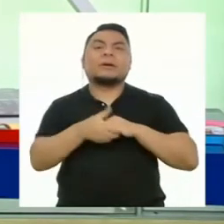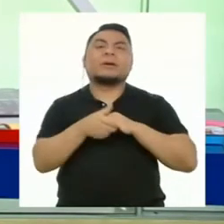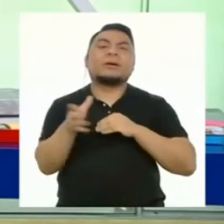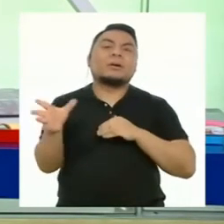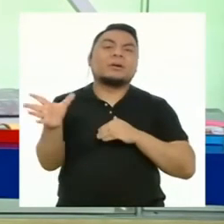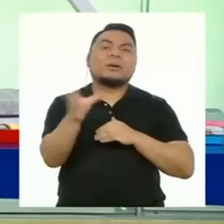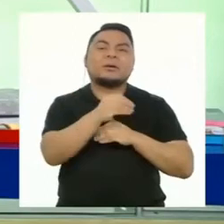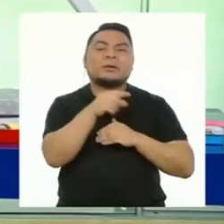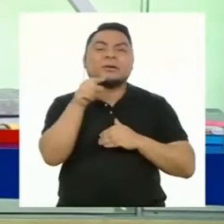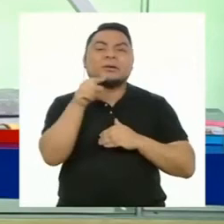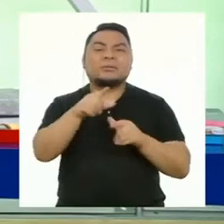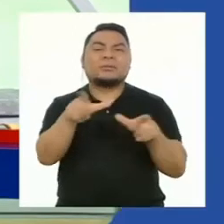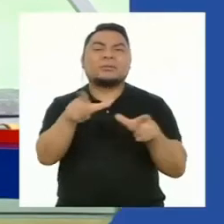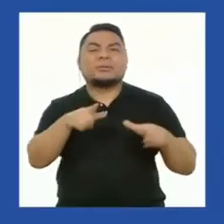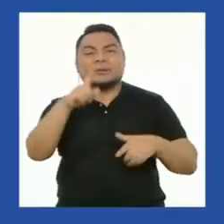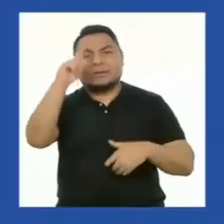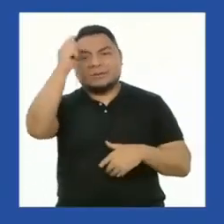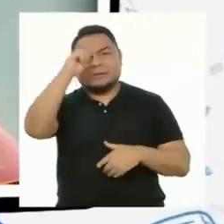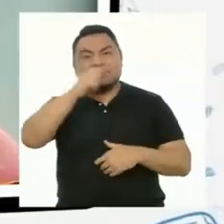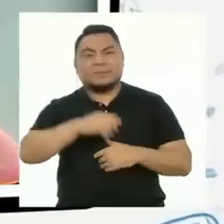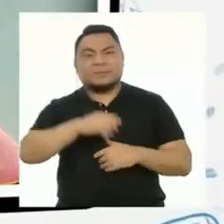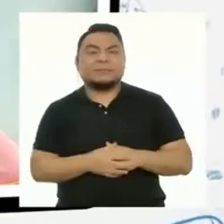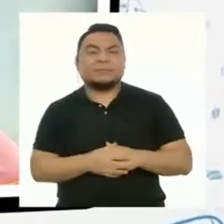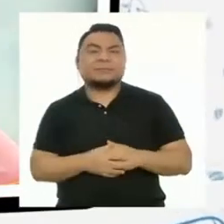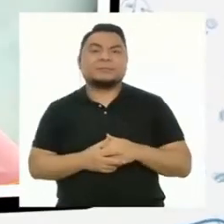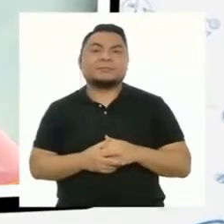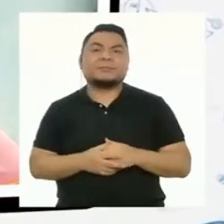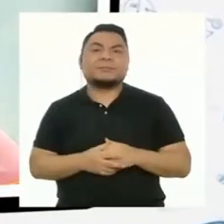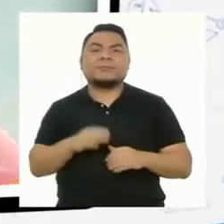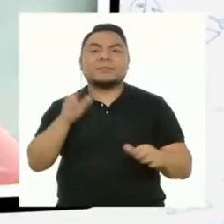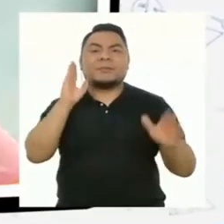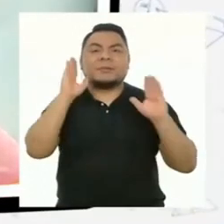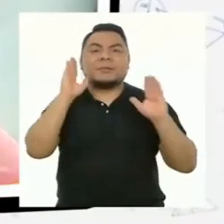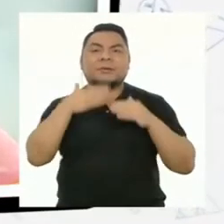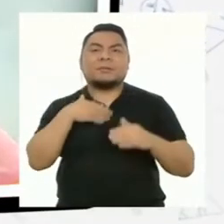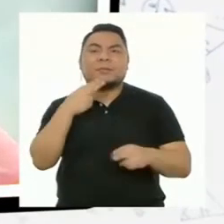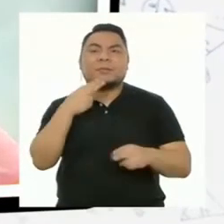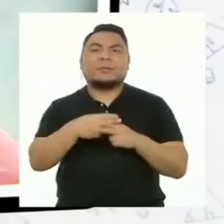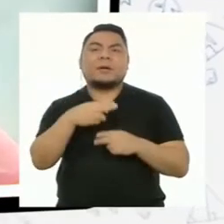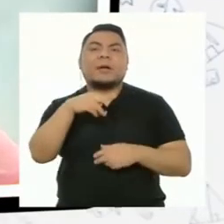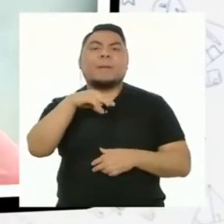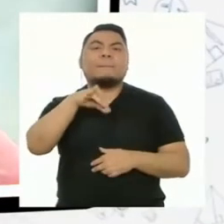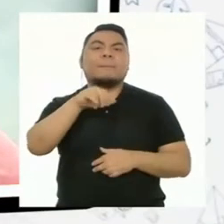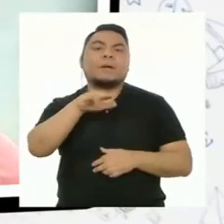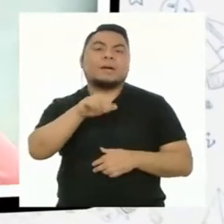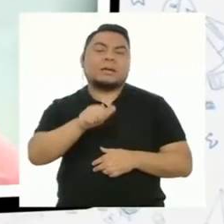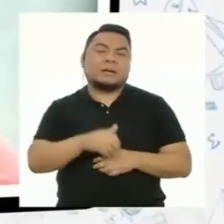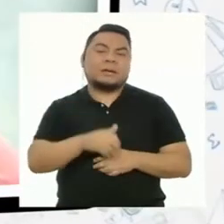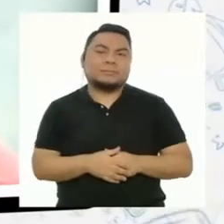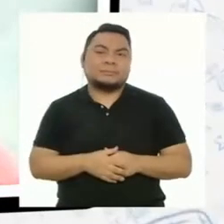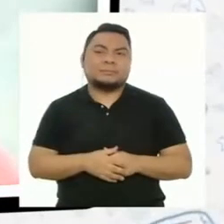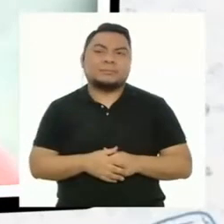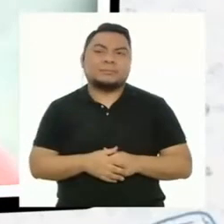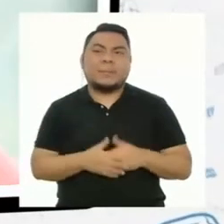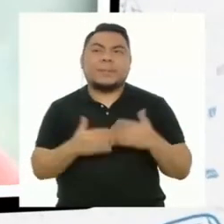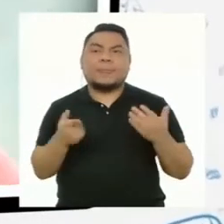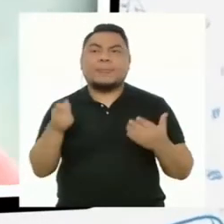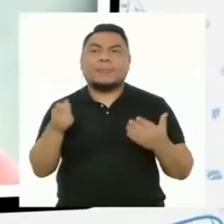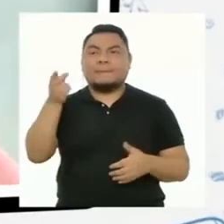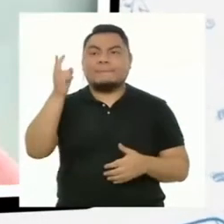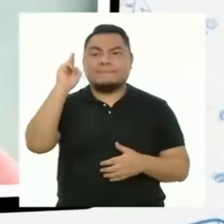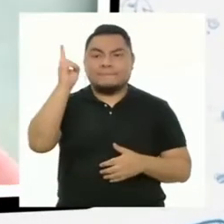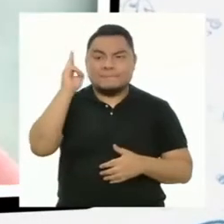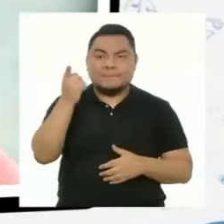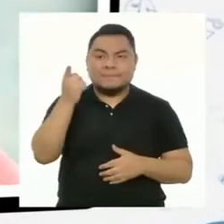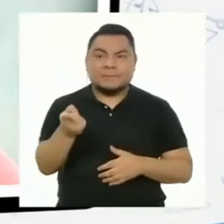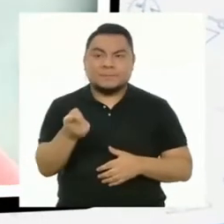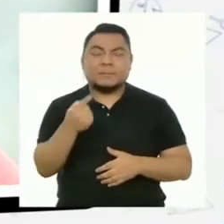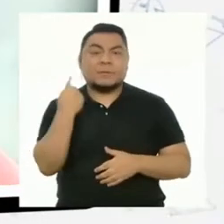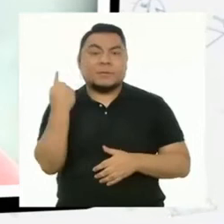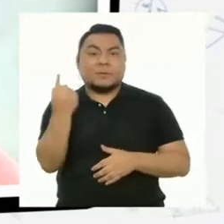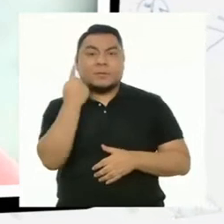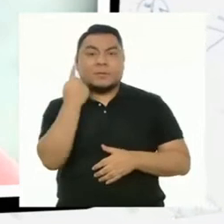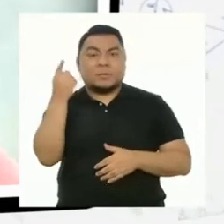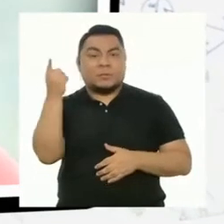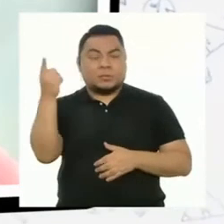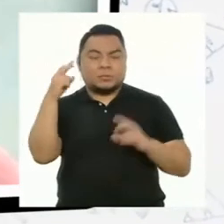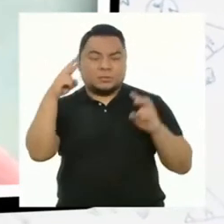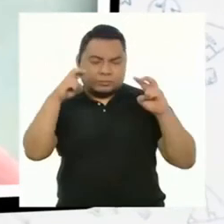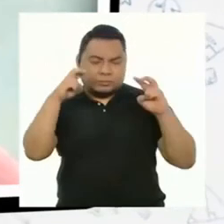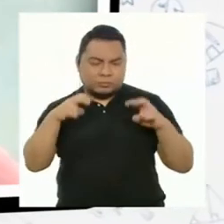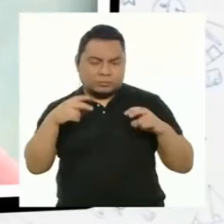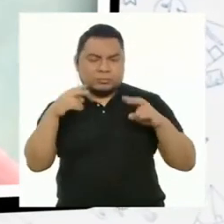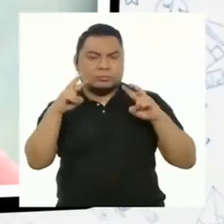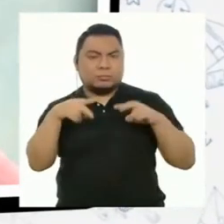saludos a todos y todos en la ciudad de Tumbes. Hola, mi nombre es María Angelita tengo un audio. El profesor es el único